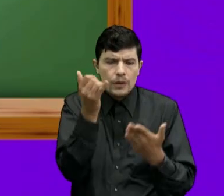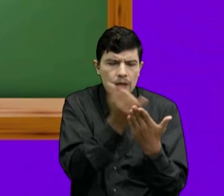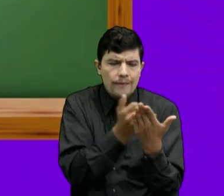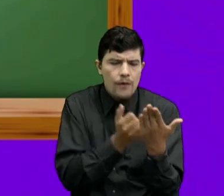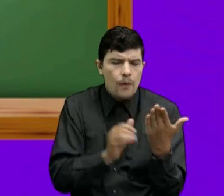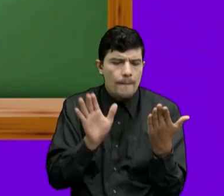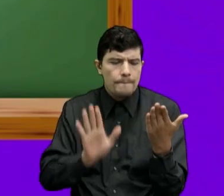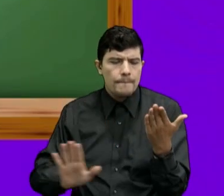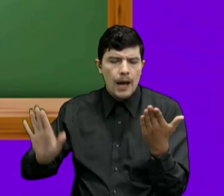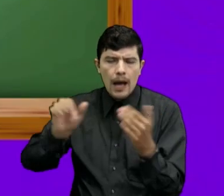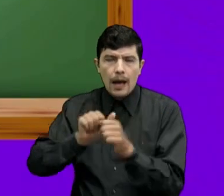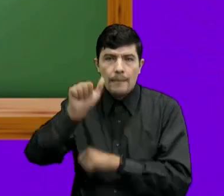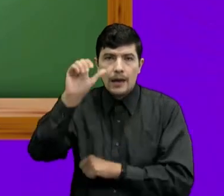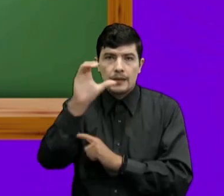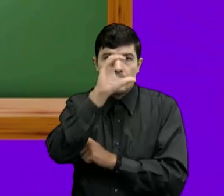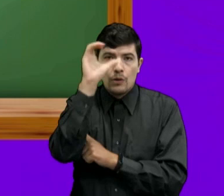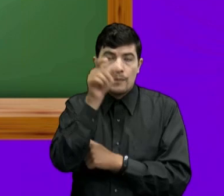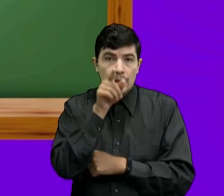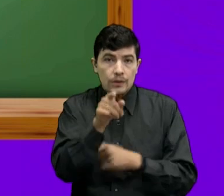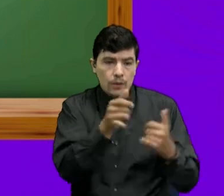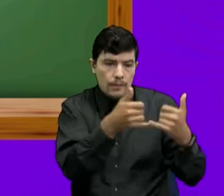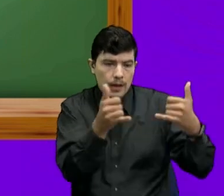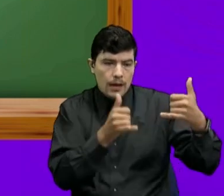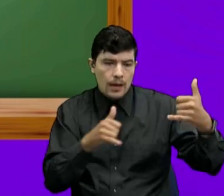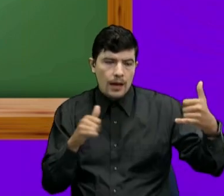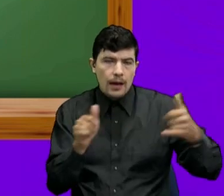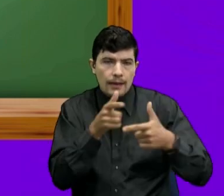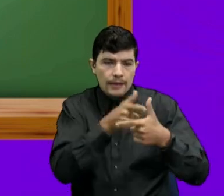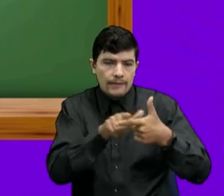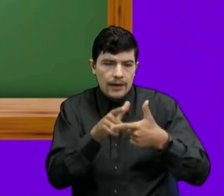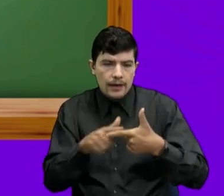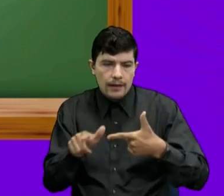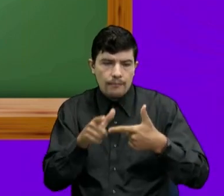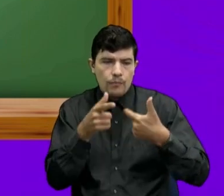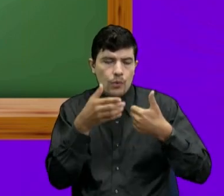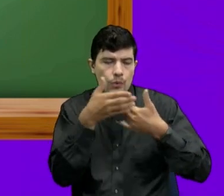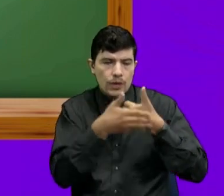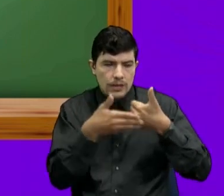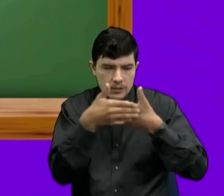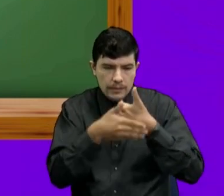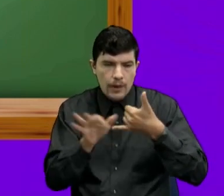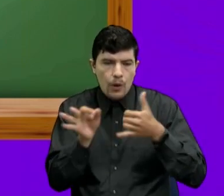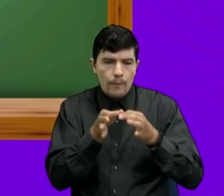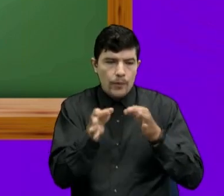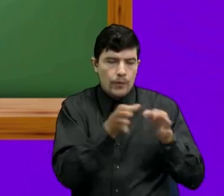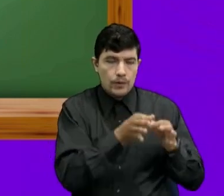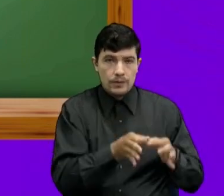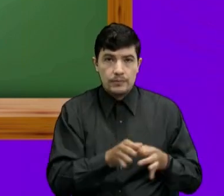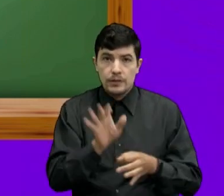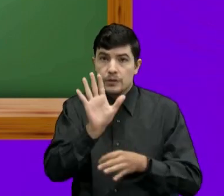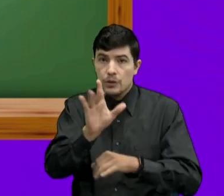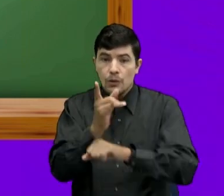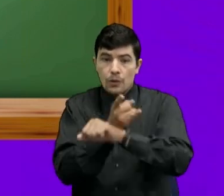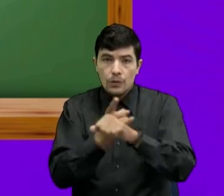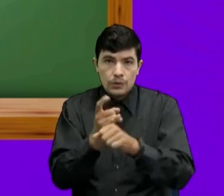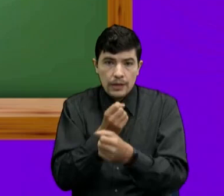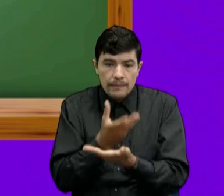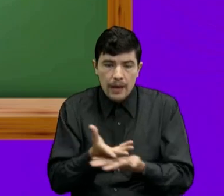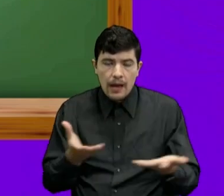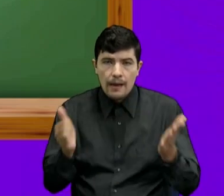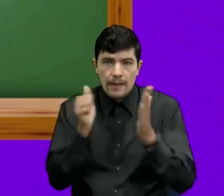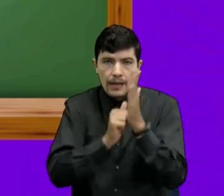Y señala los límites Y las fronteras Tanto terrestres Como marítimas Utilizando preferiblemente Material de reciclaje